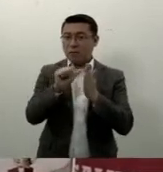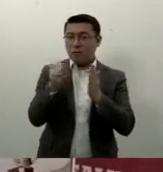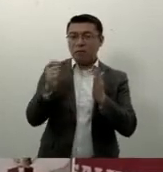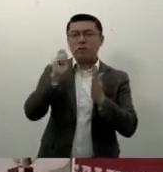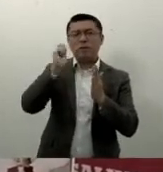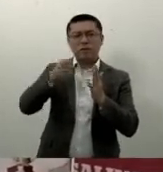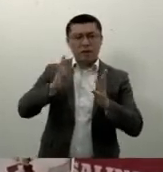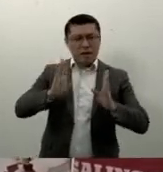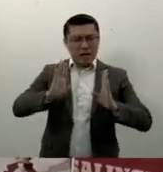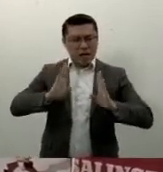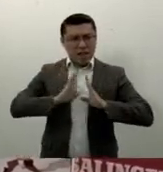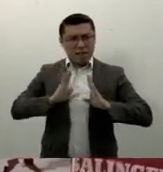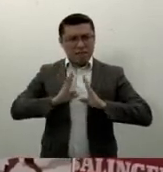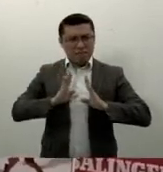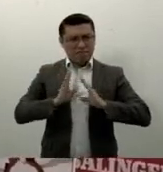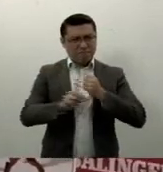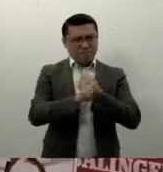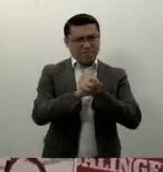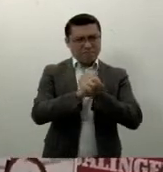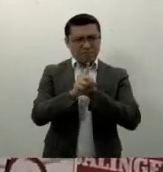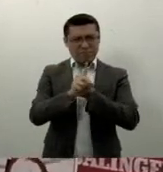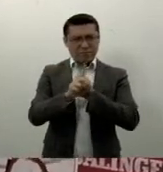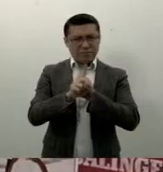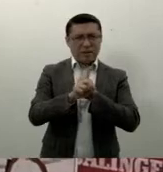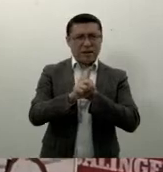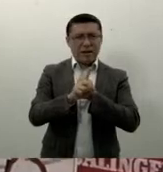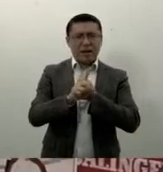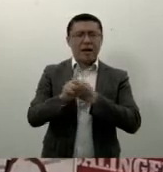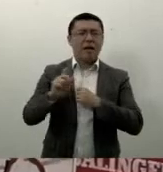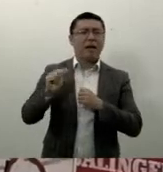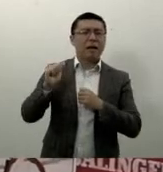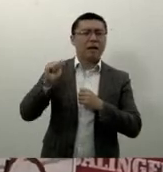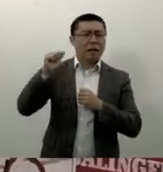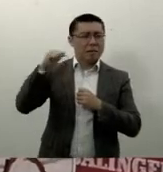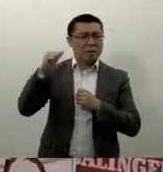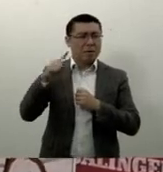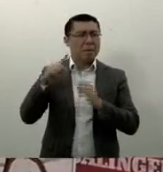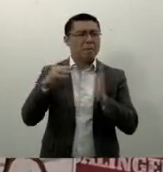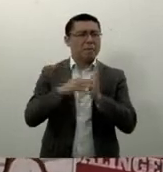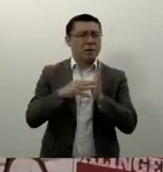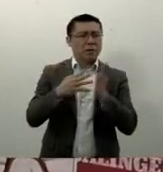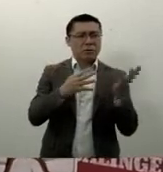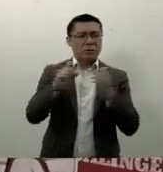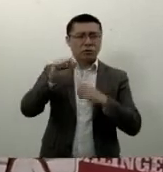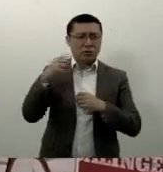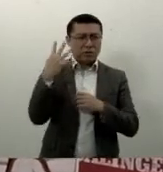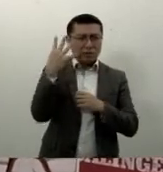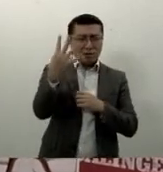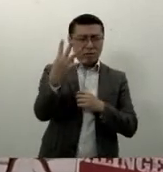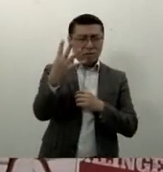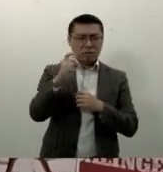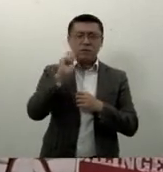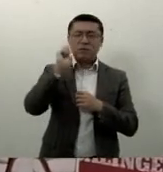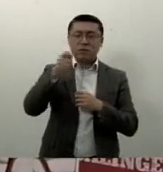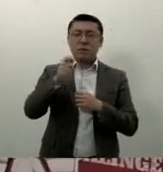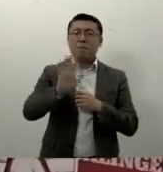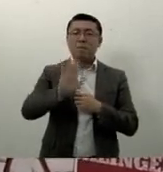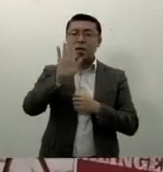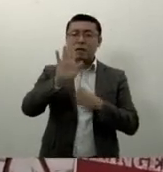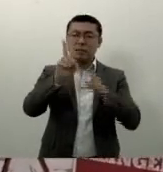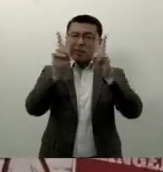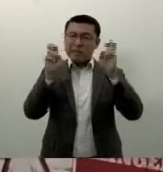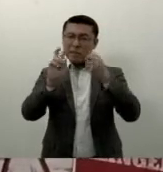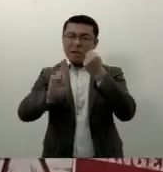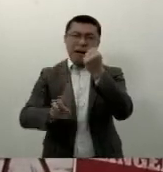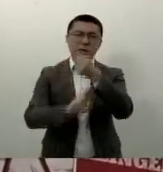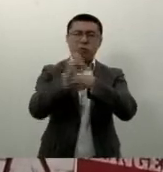del 25 de abril de 1974, más conocido como la revolución de